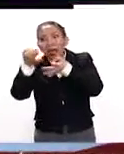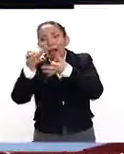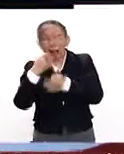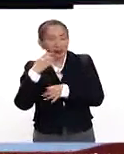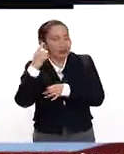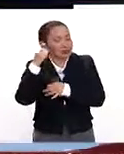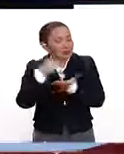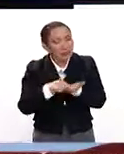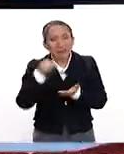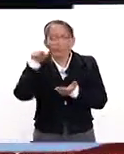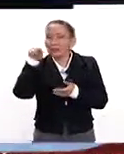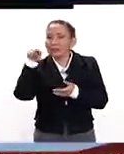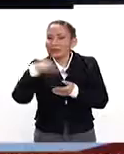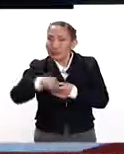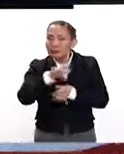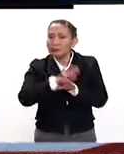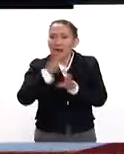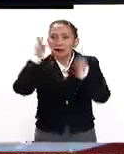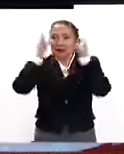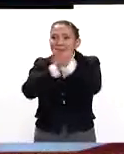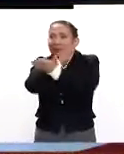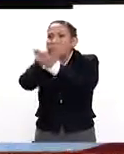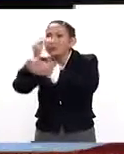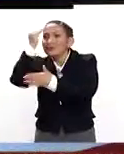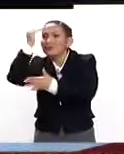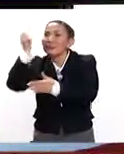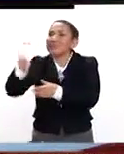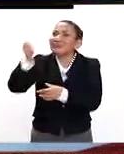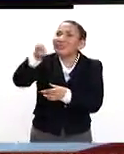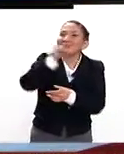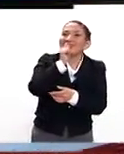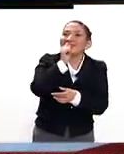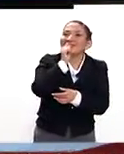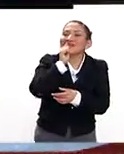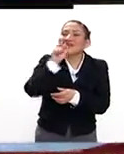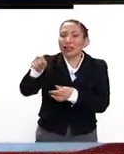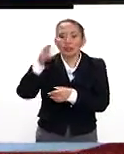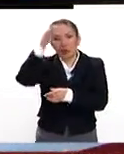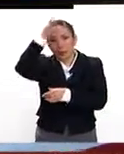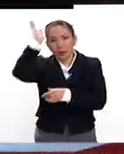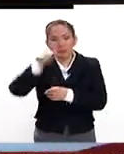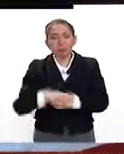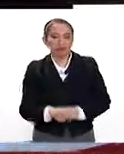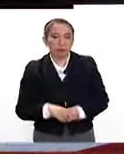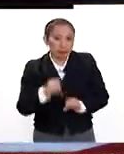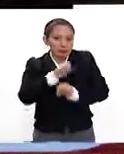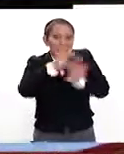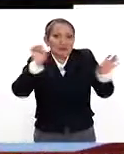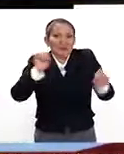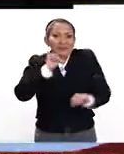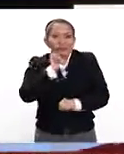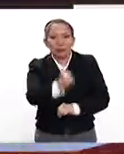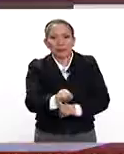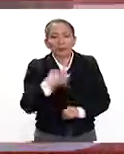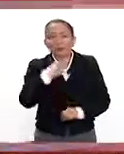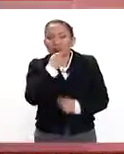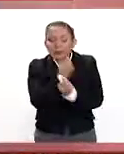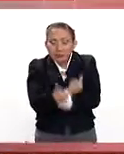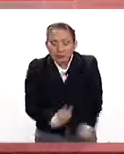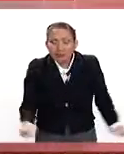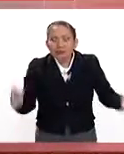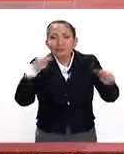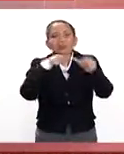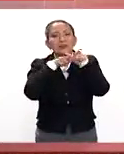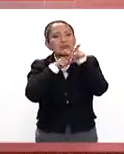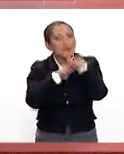supongo que son quienes más los visitan para poder tener algún tipo de visita guiada. Claro, por supuesto, los niños siguen